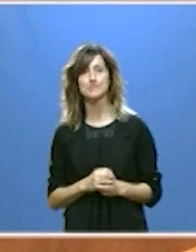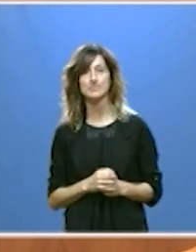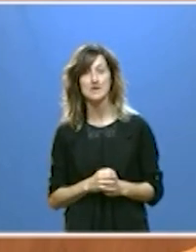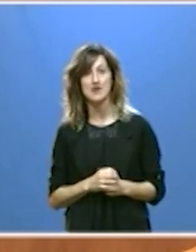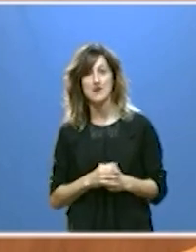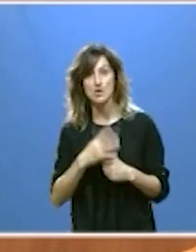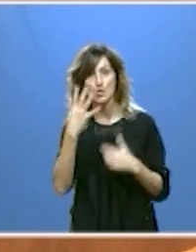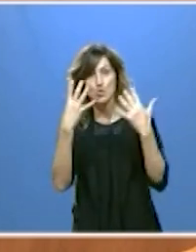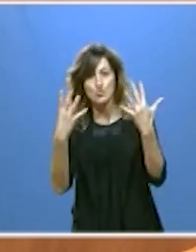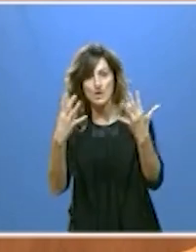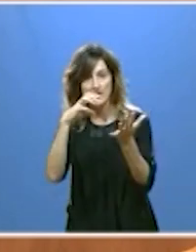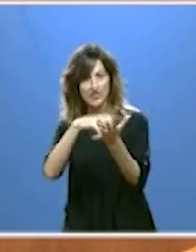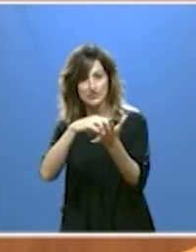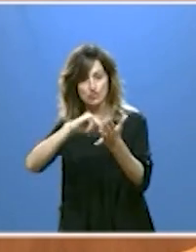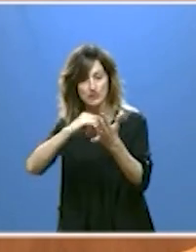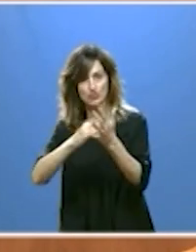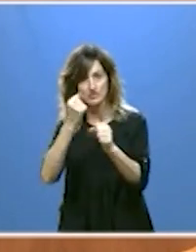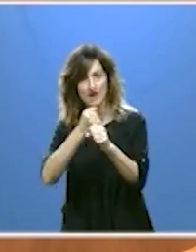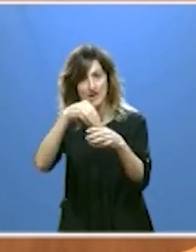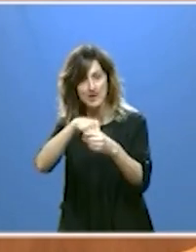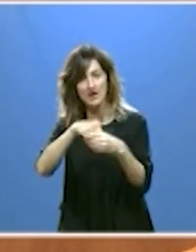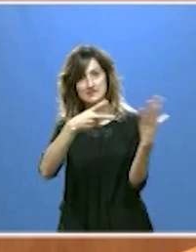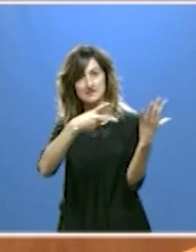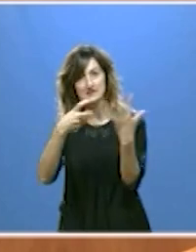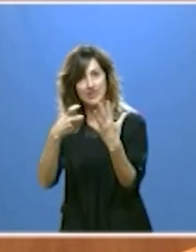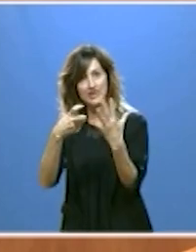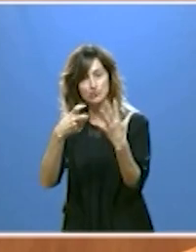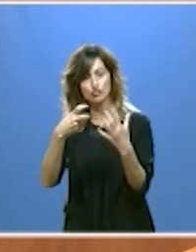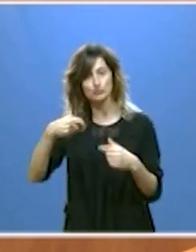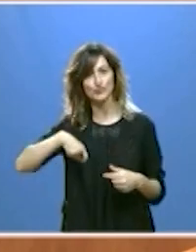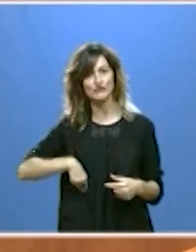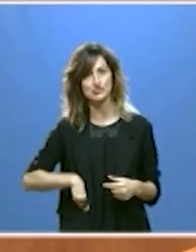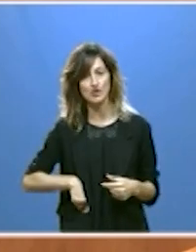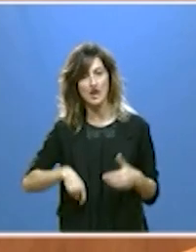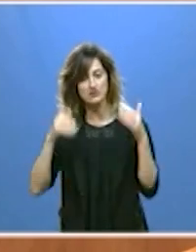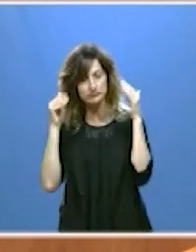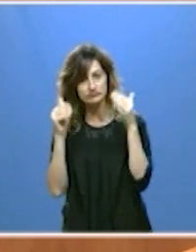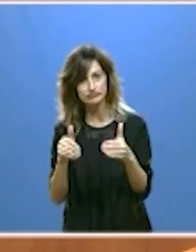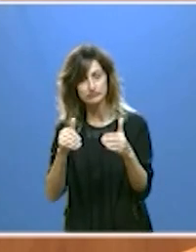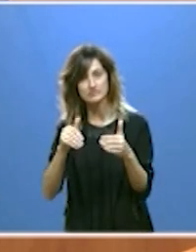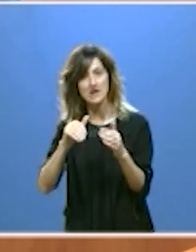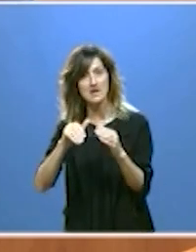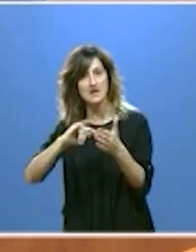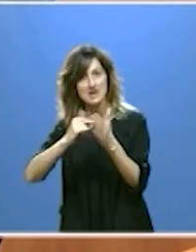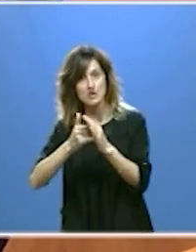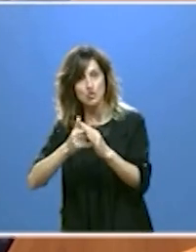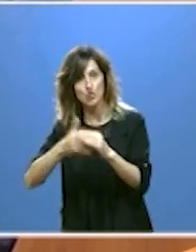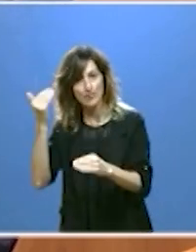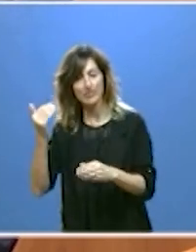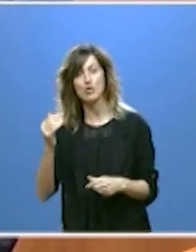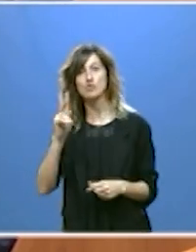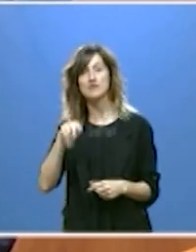nueve centros tecnológicos trabajan 700 profesionales destinados a la innovación que